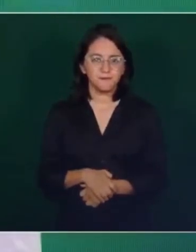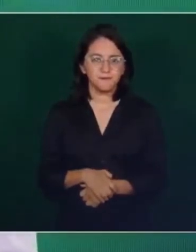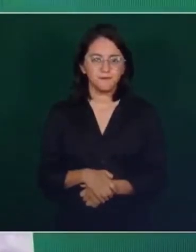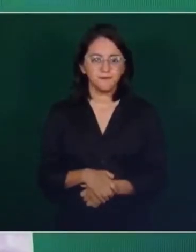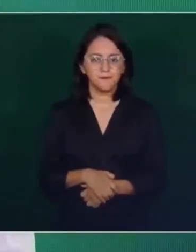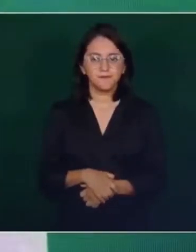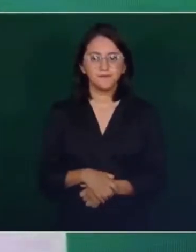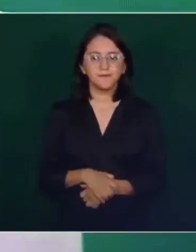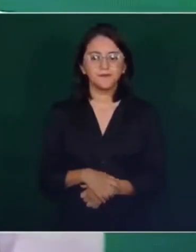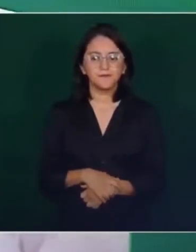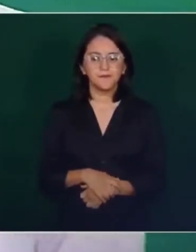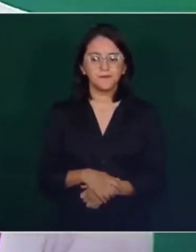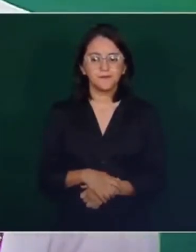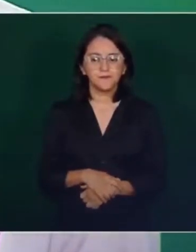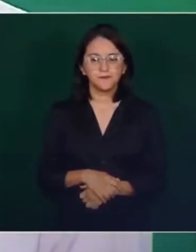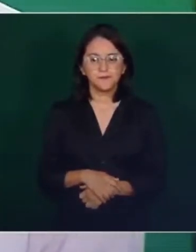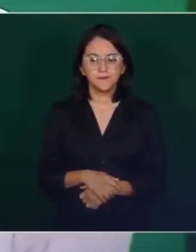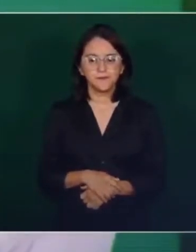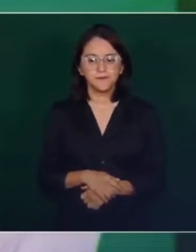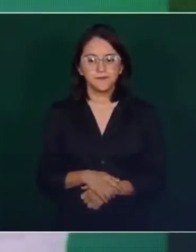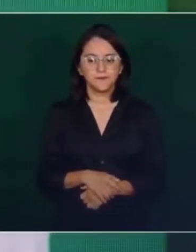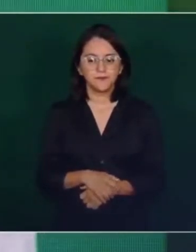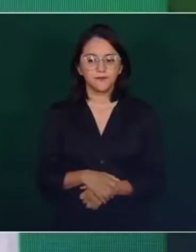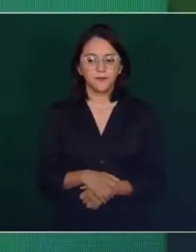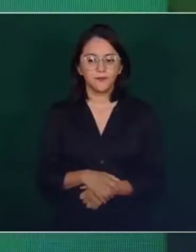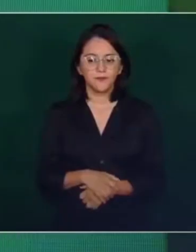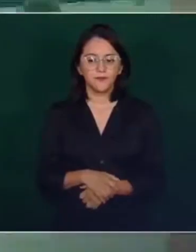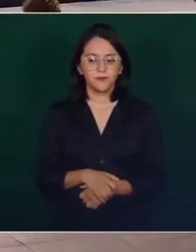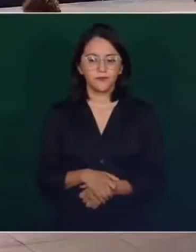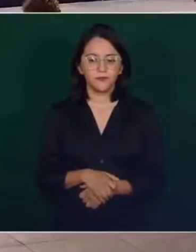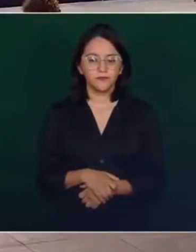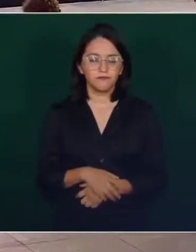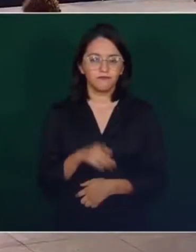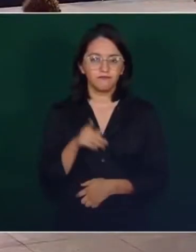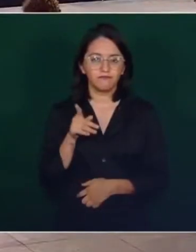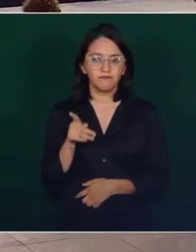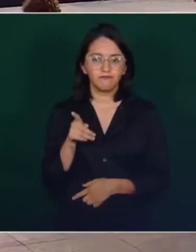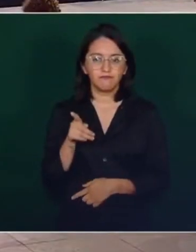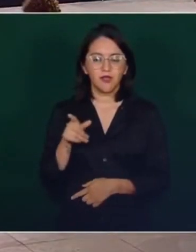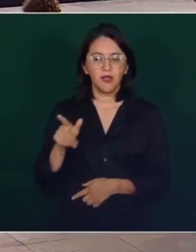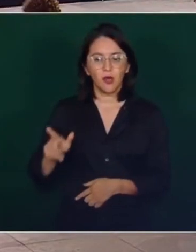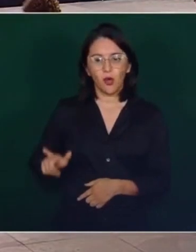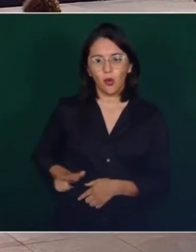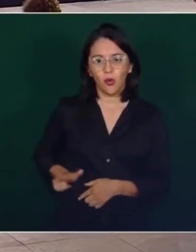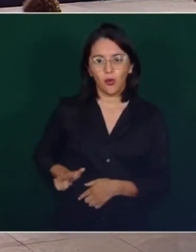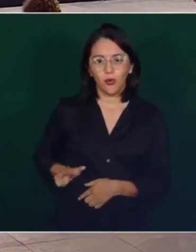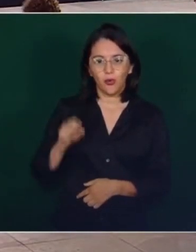tratado por el gobierno de Nuevo León.